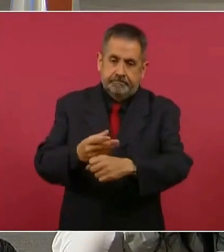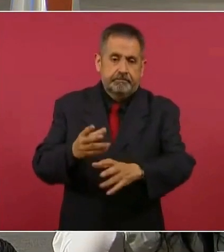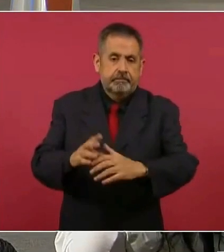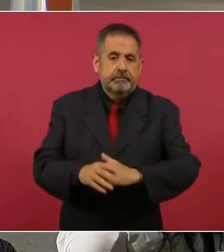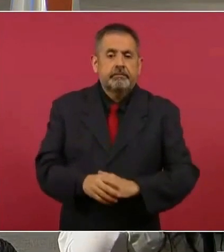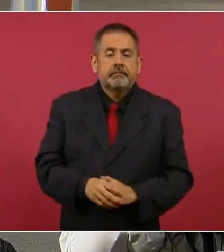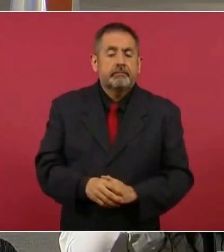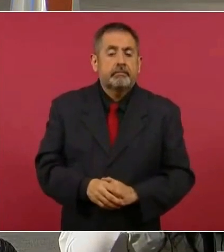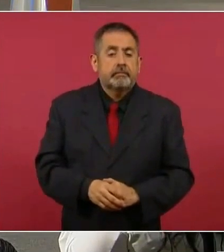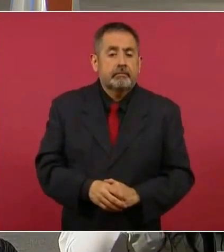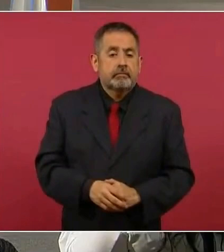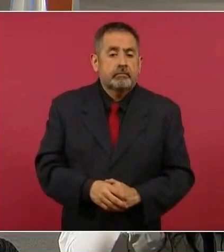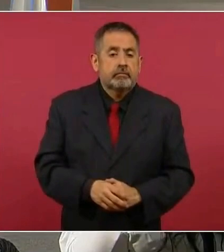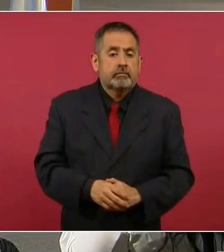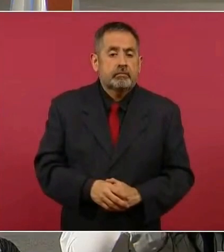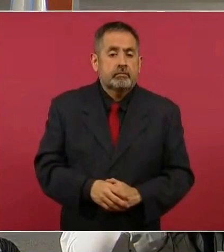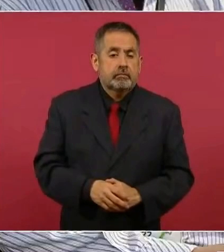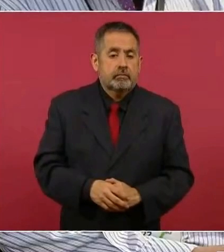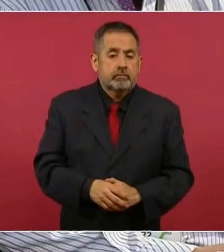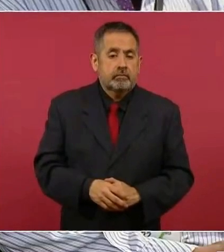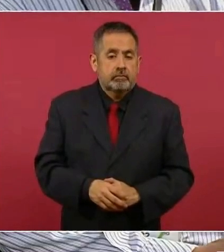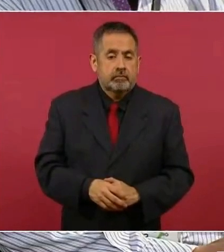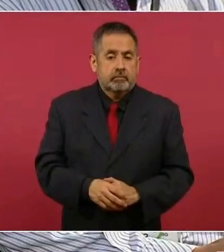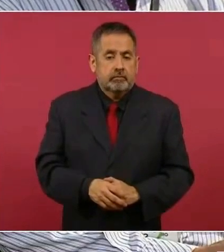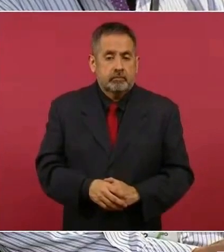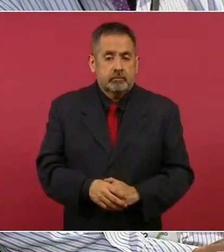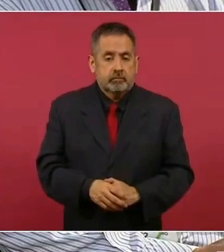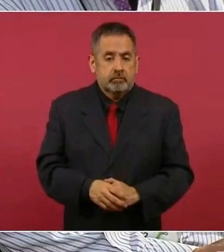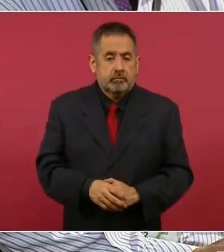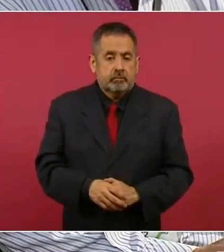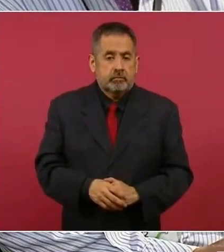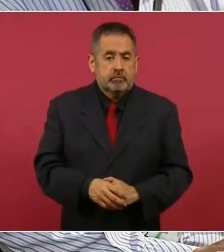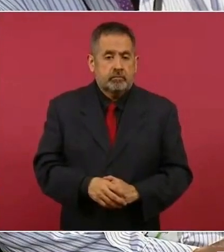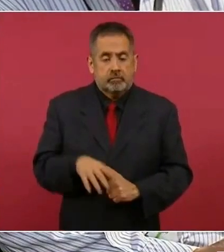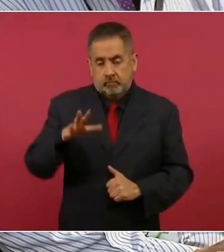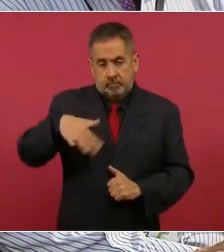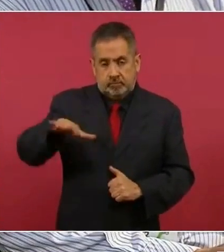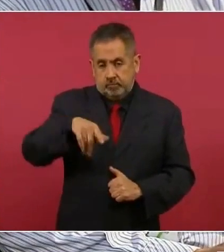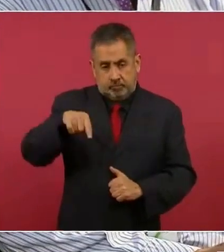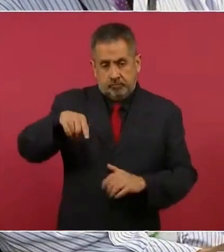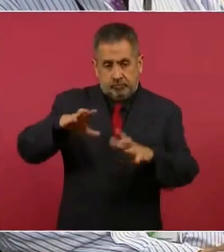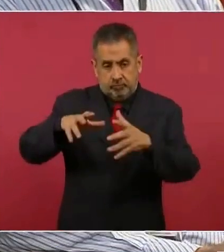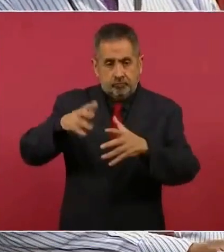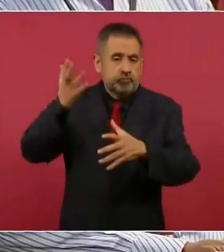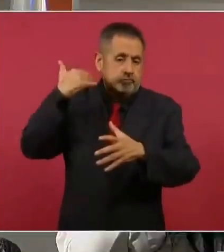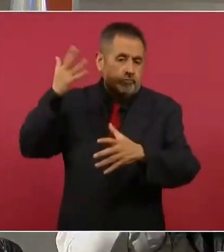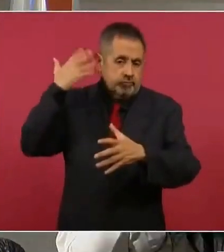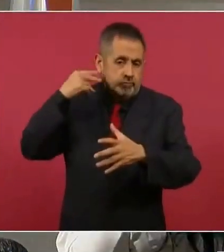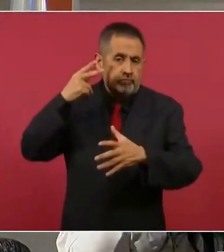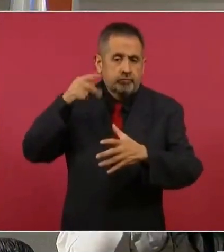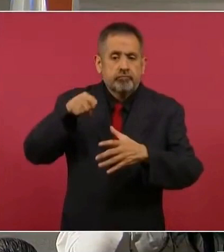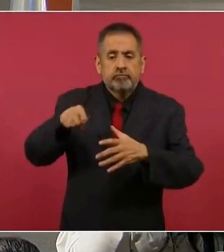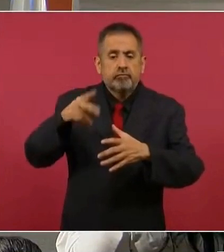El verdadero tiene que pasar por el PSN. Todo viajaba